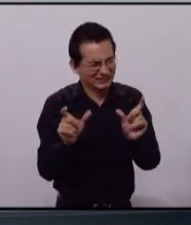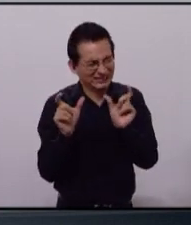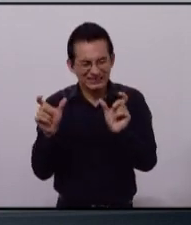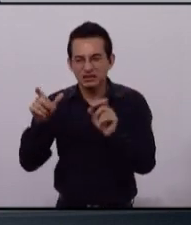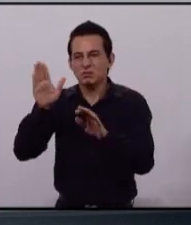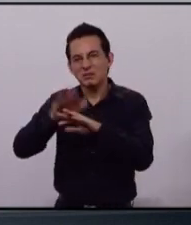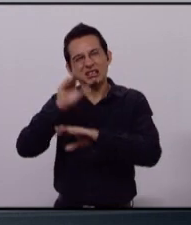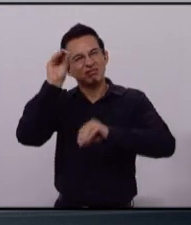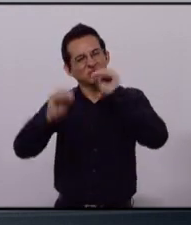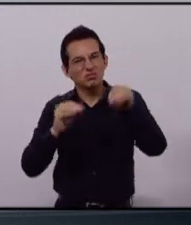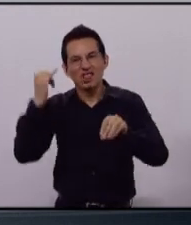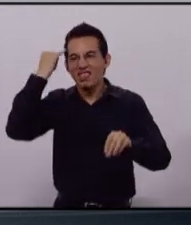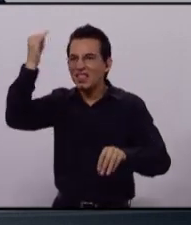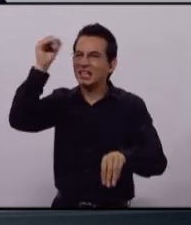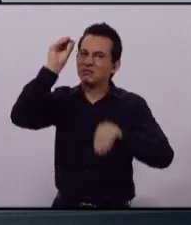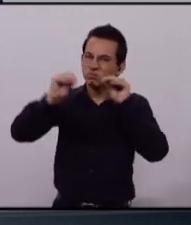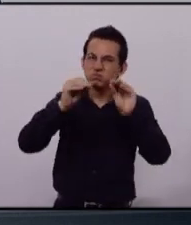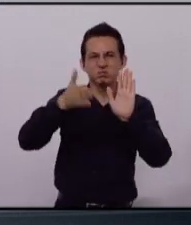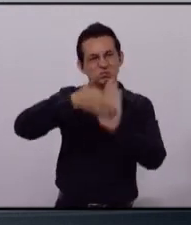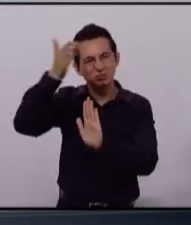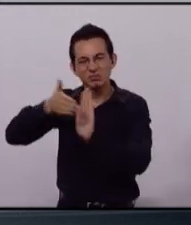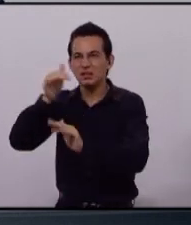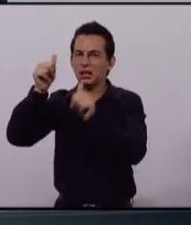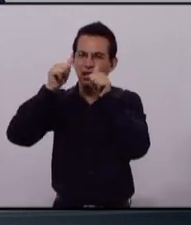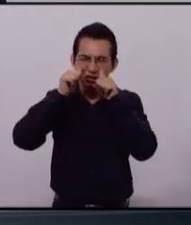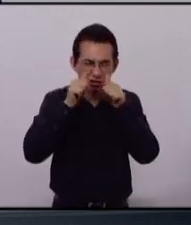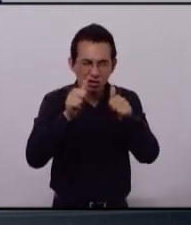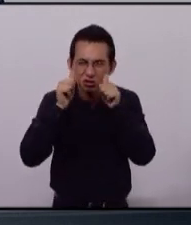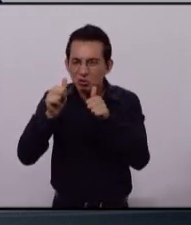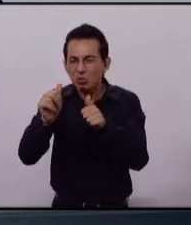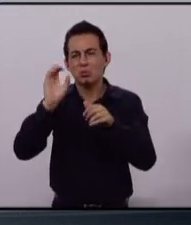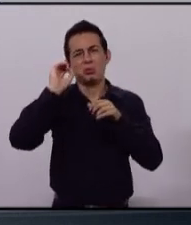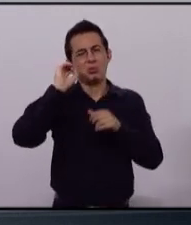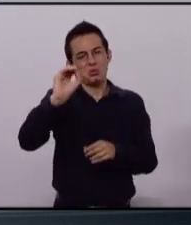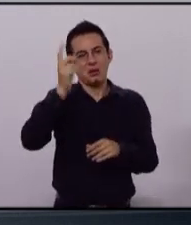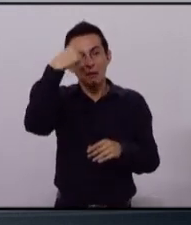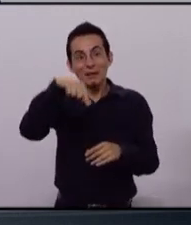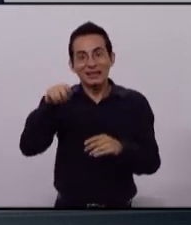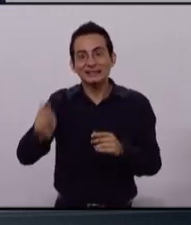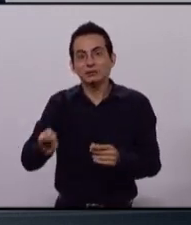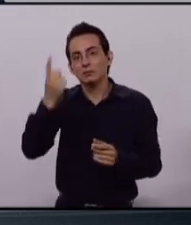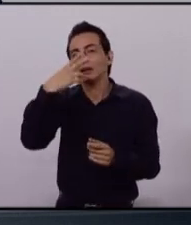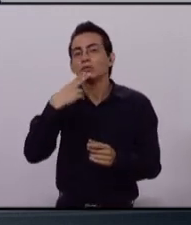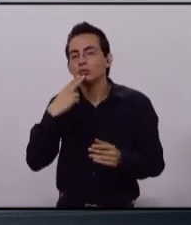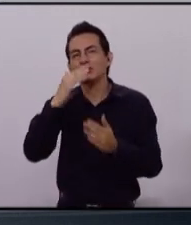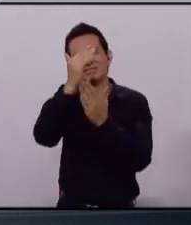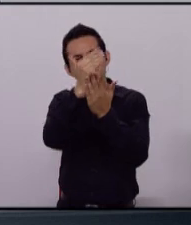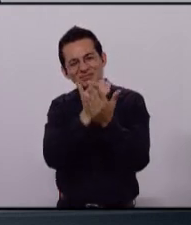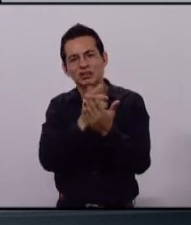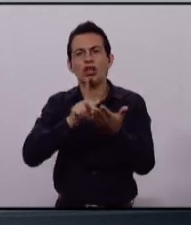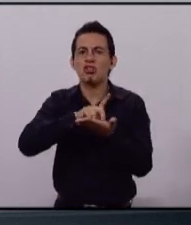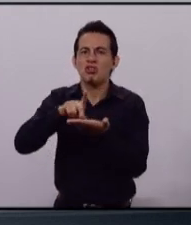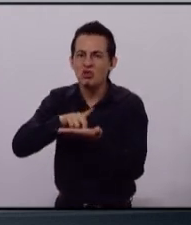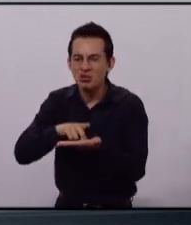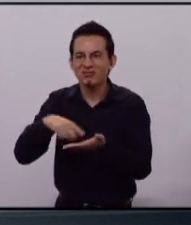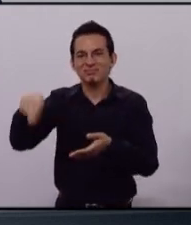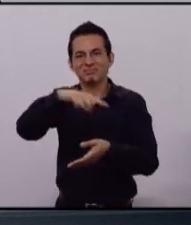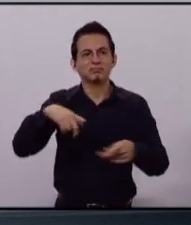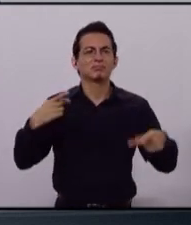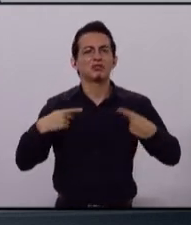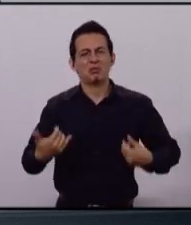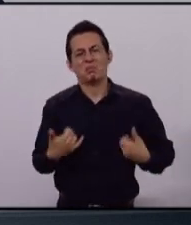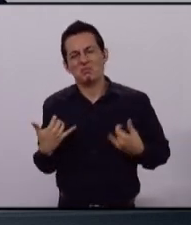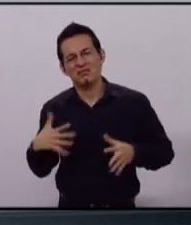infraestructura, de equipamiento, de atención para disminuir la drogadicción, las adicciones,